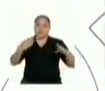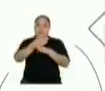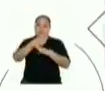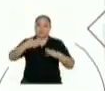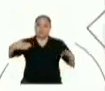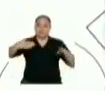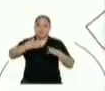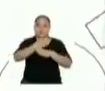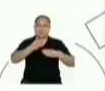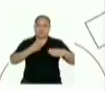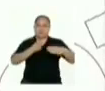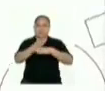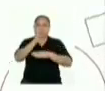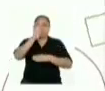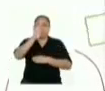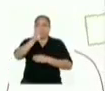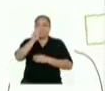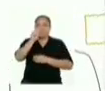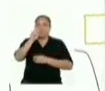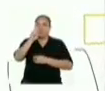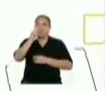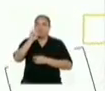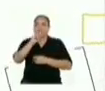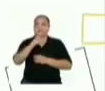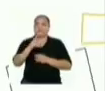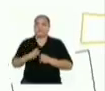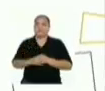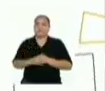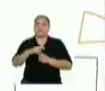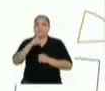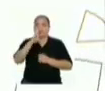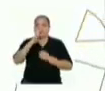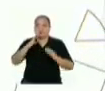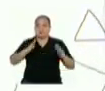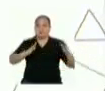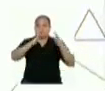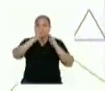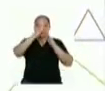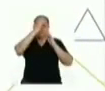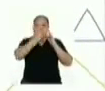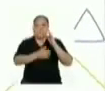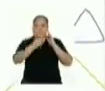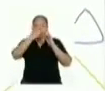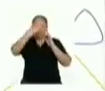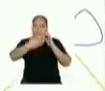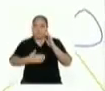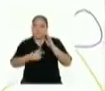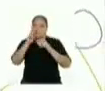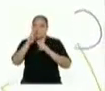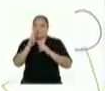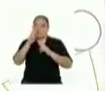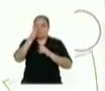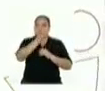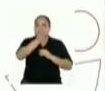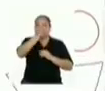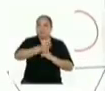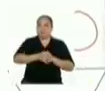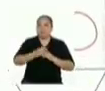concurren cuatro aristas. Las tres diagonales son perpendiculares entre sí, dos a dos.